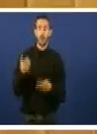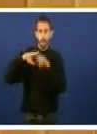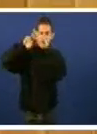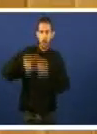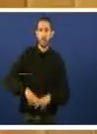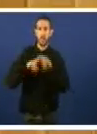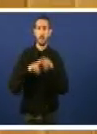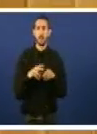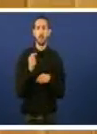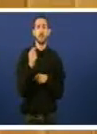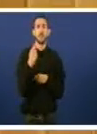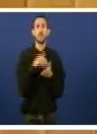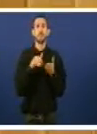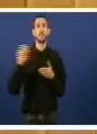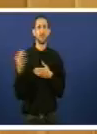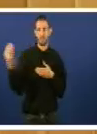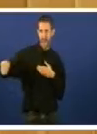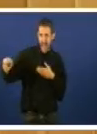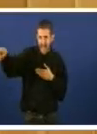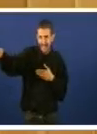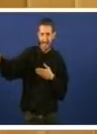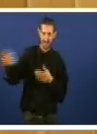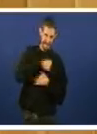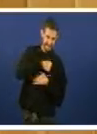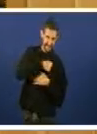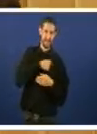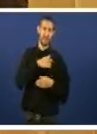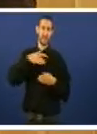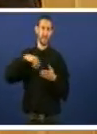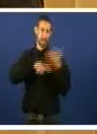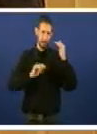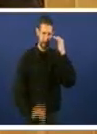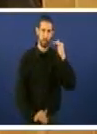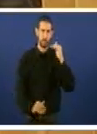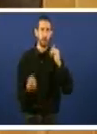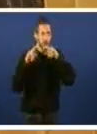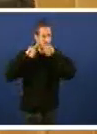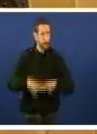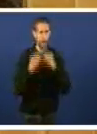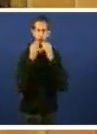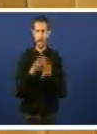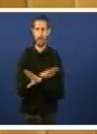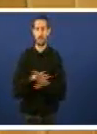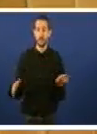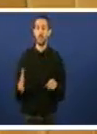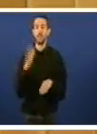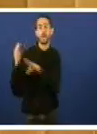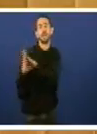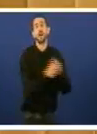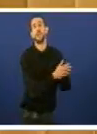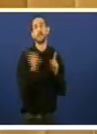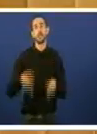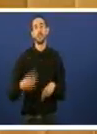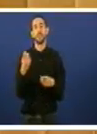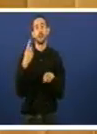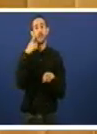mil, en máis de mil millóns de euros máis, haberá que ver todo isto, e parte de todo isto tamén son